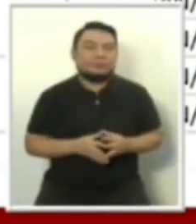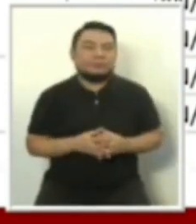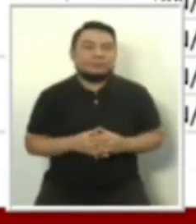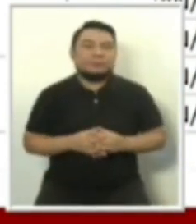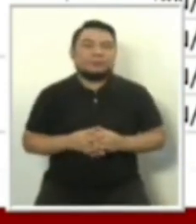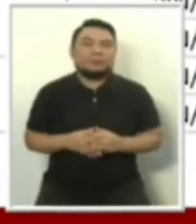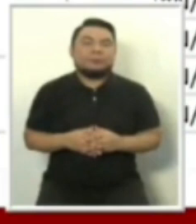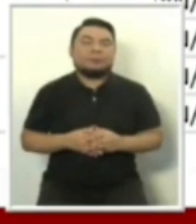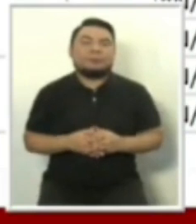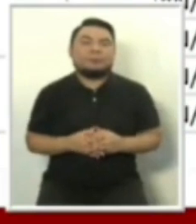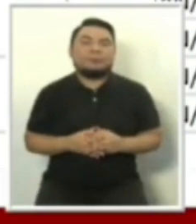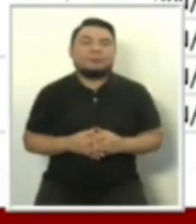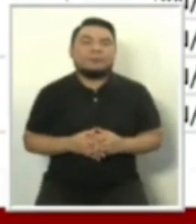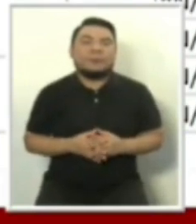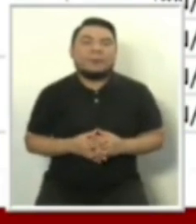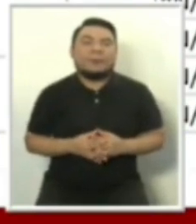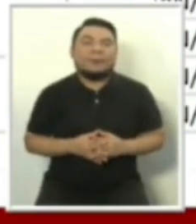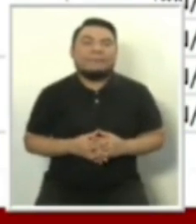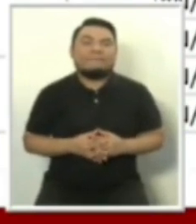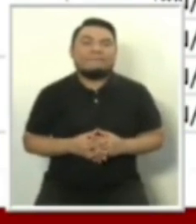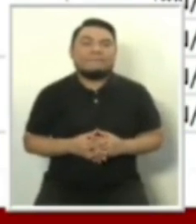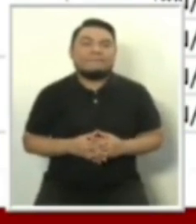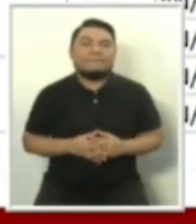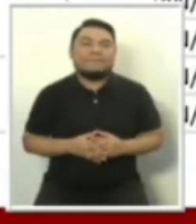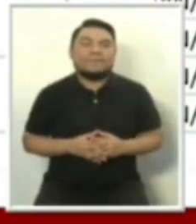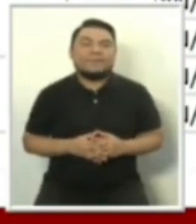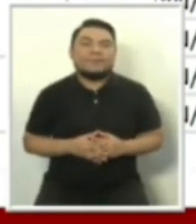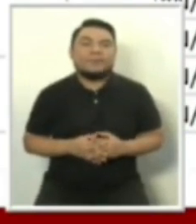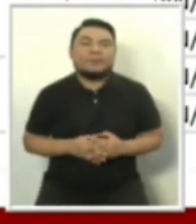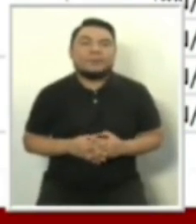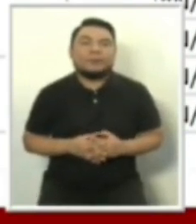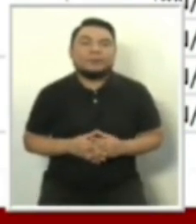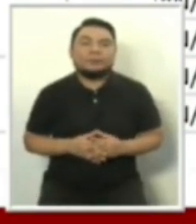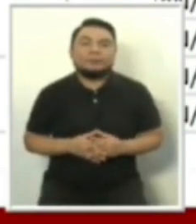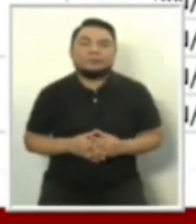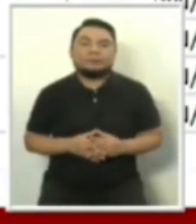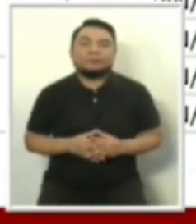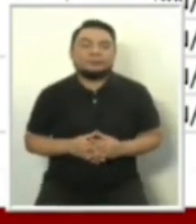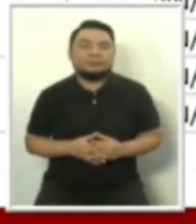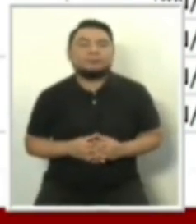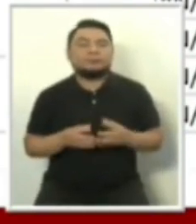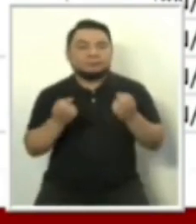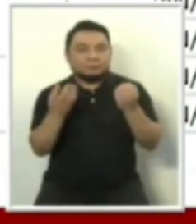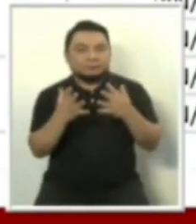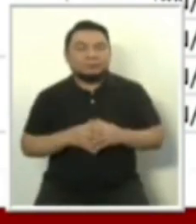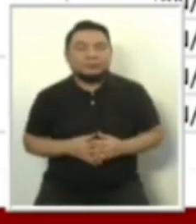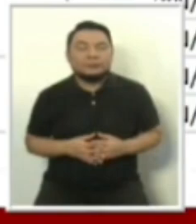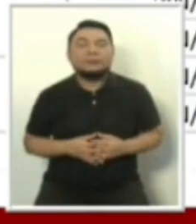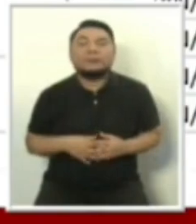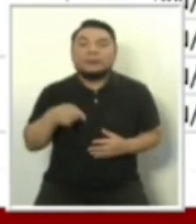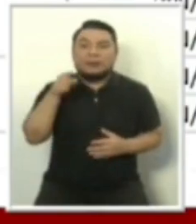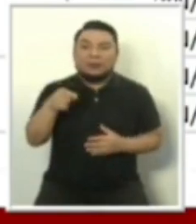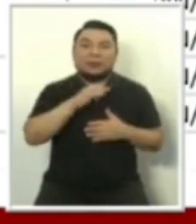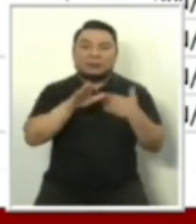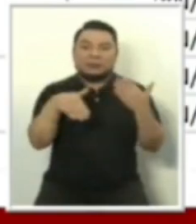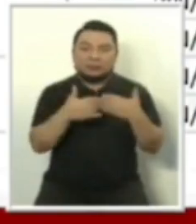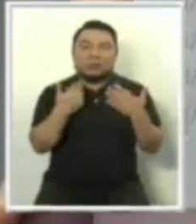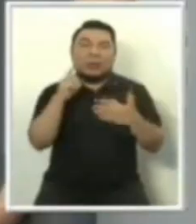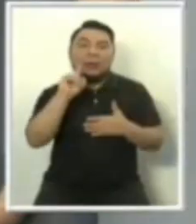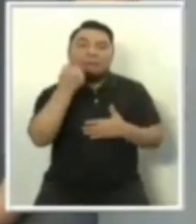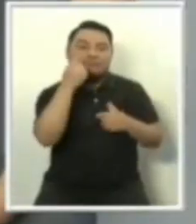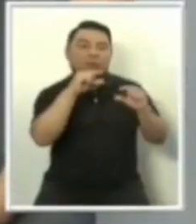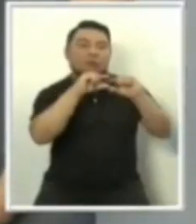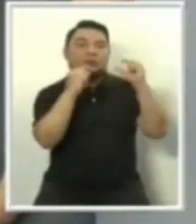para el Progreso, Fuerza Popular y Frente Amplio por Justicia, Vida y Libertad. Ese es este primer